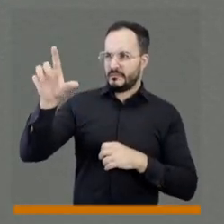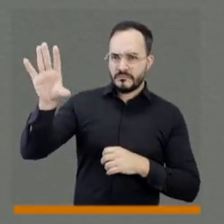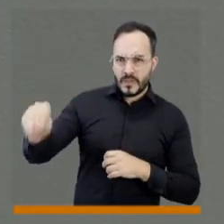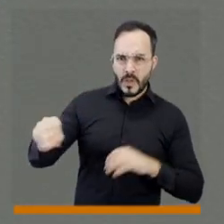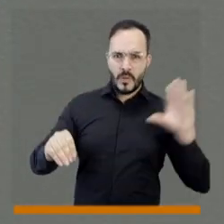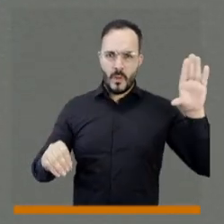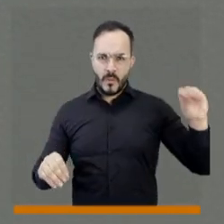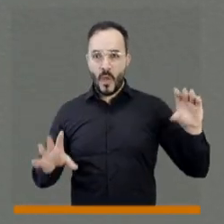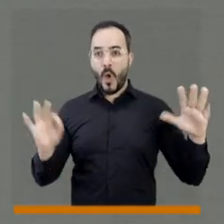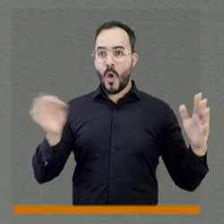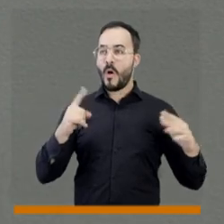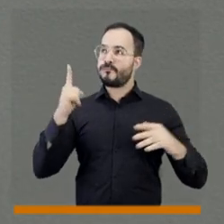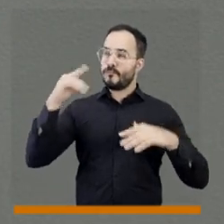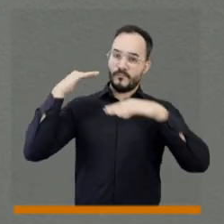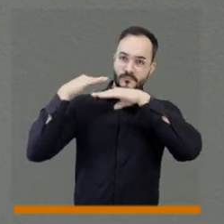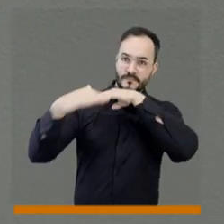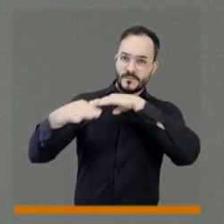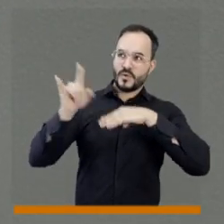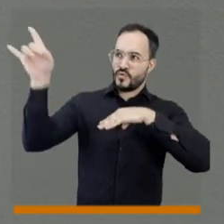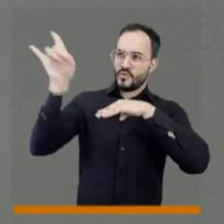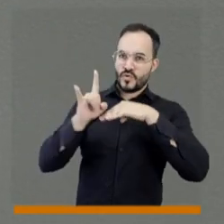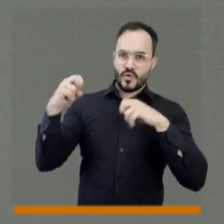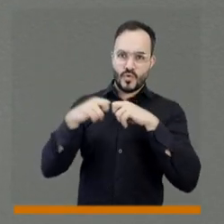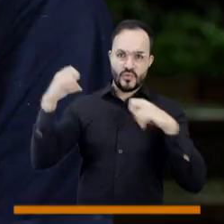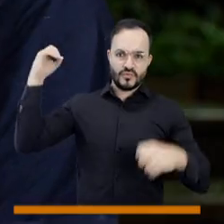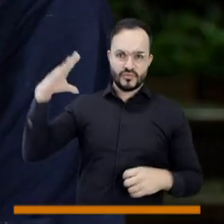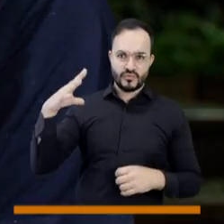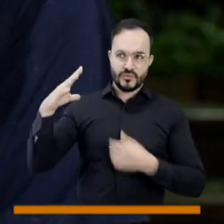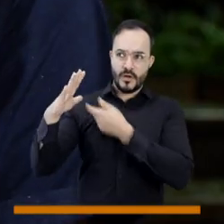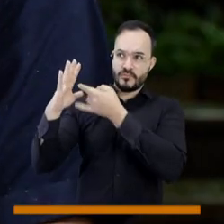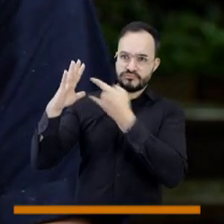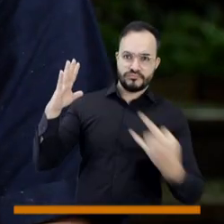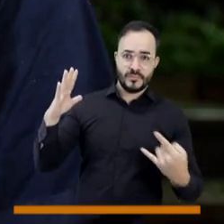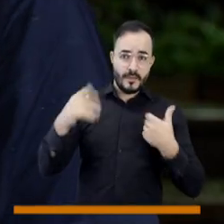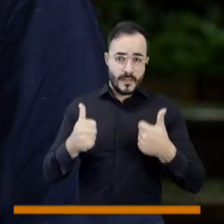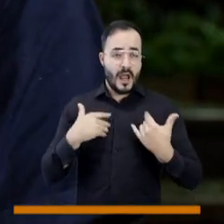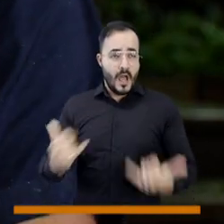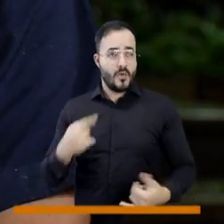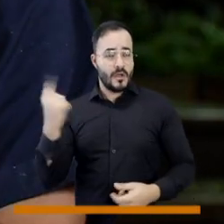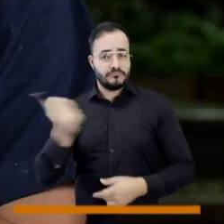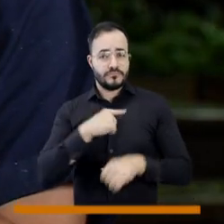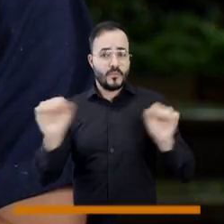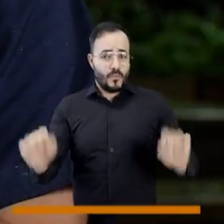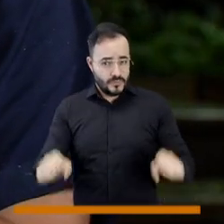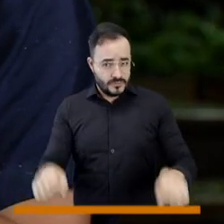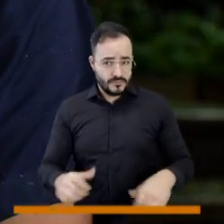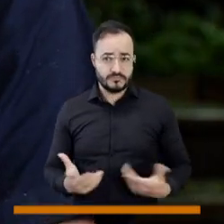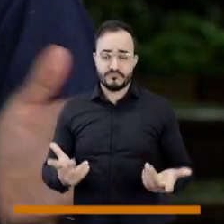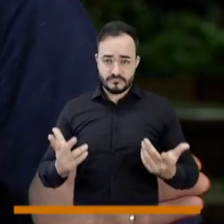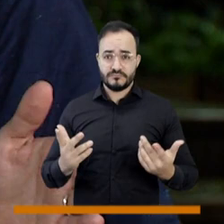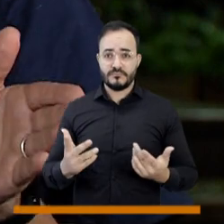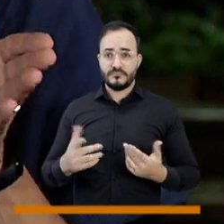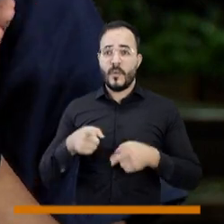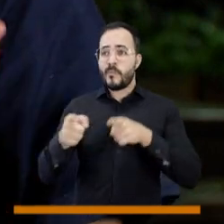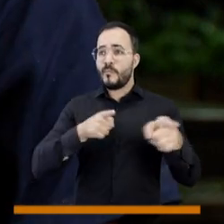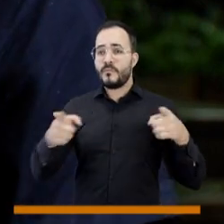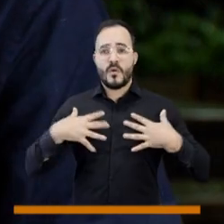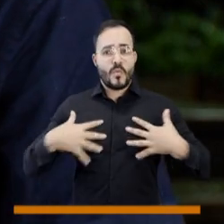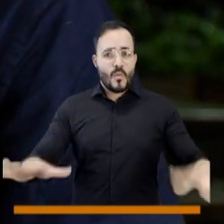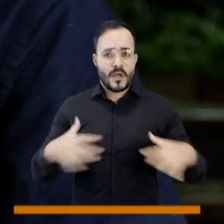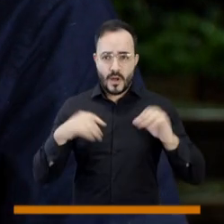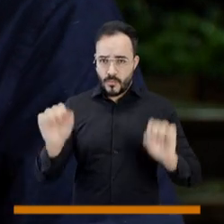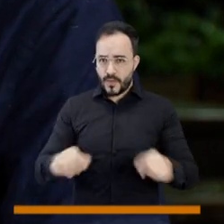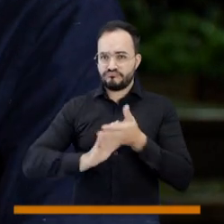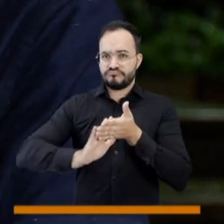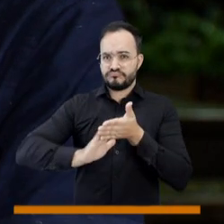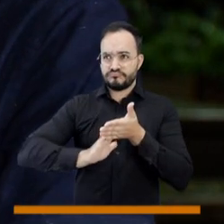autogenerando energía en los techos, que ya es completamente posible, ya es más barato que cualquier estrato de energía de